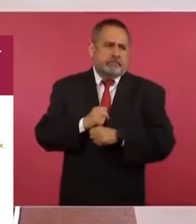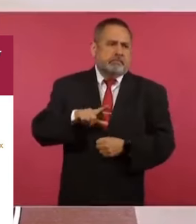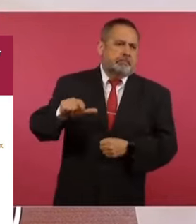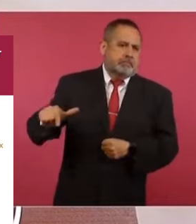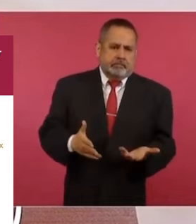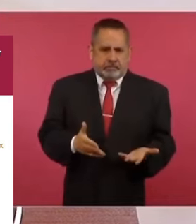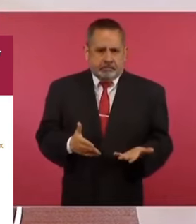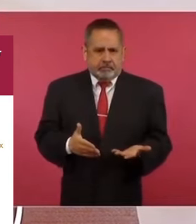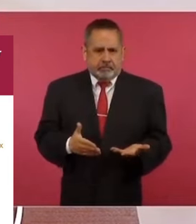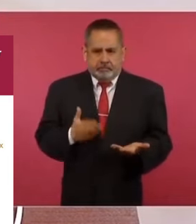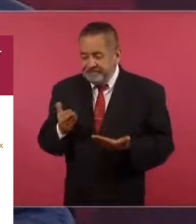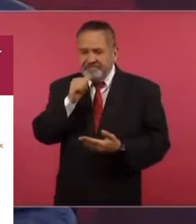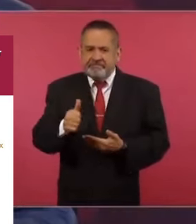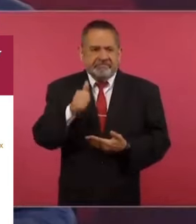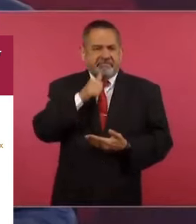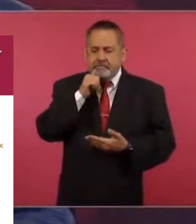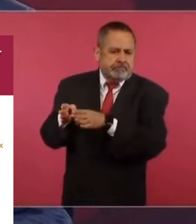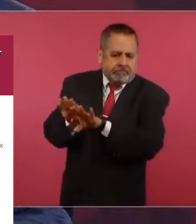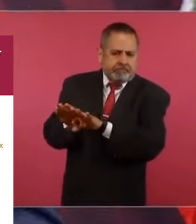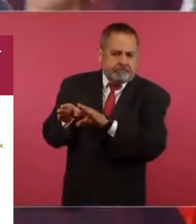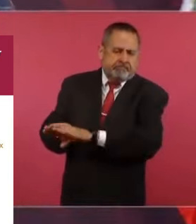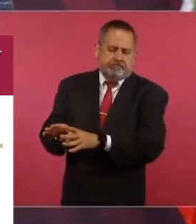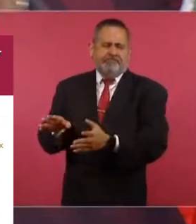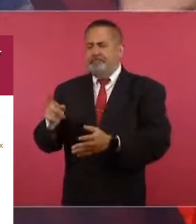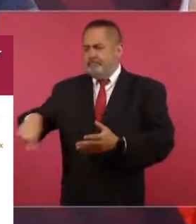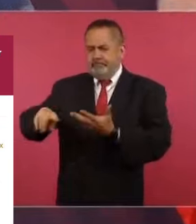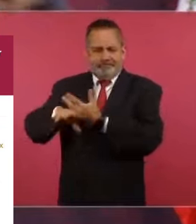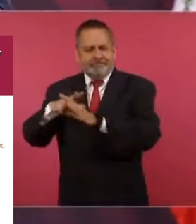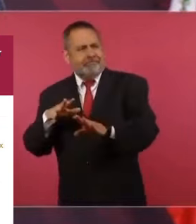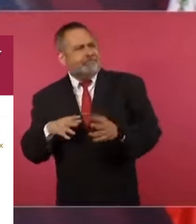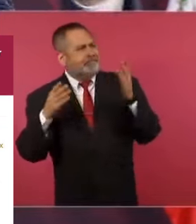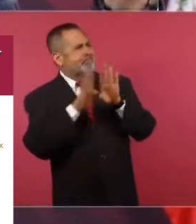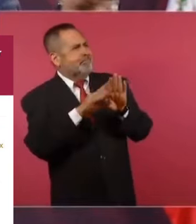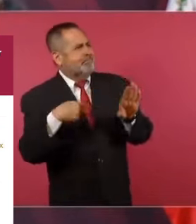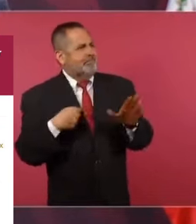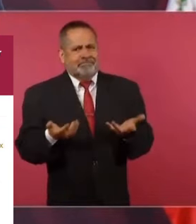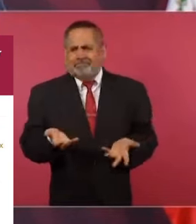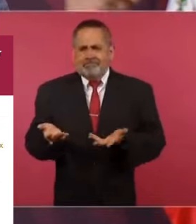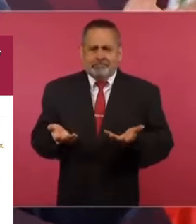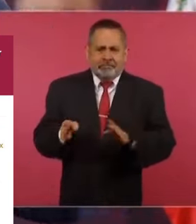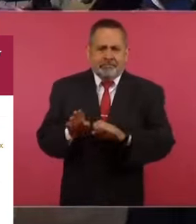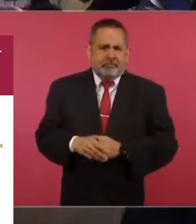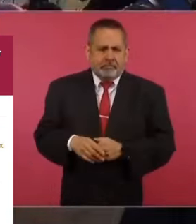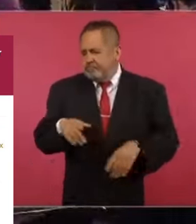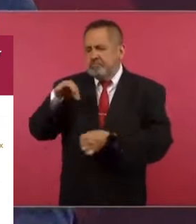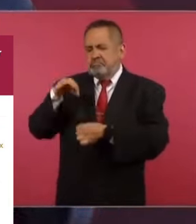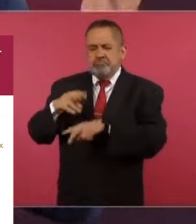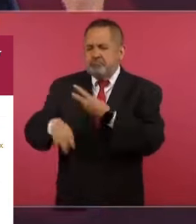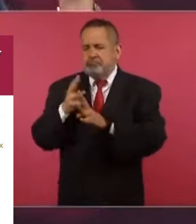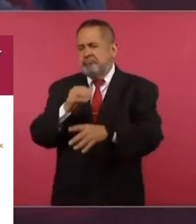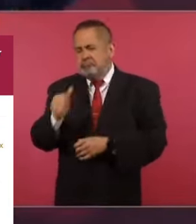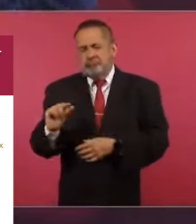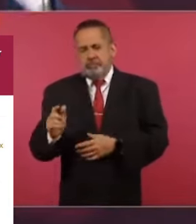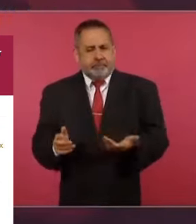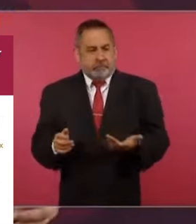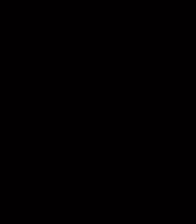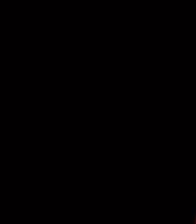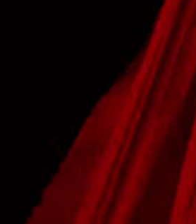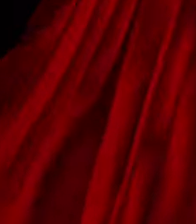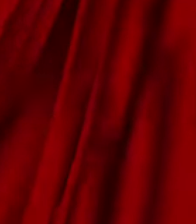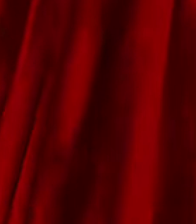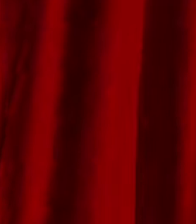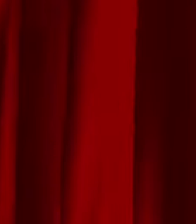Siempre, siempre se ponen obstáculos a los migrantes, por eso votan o participan muy pocos y se destina muchísimo dinero.